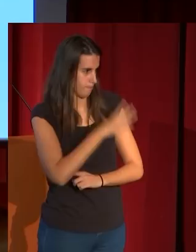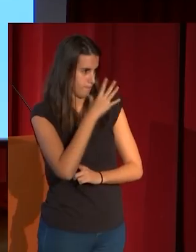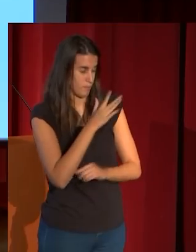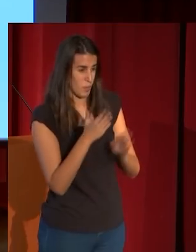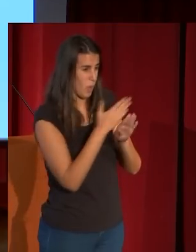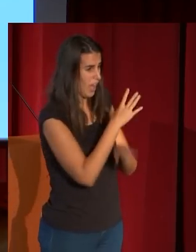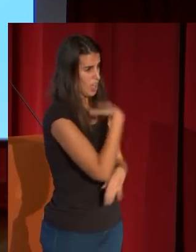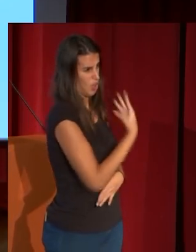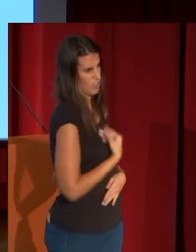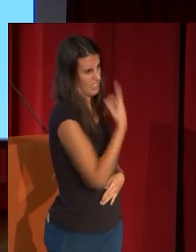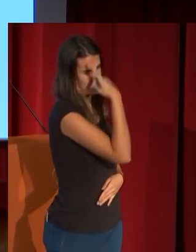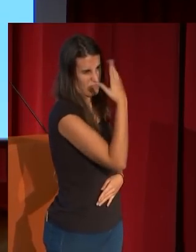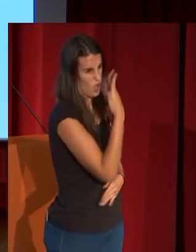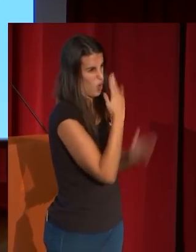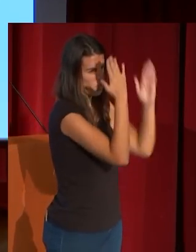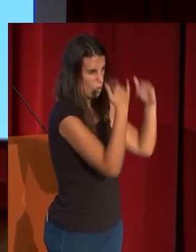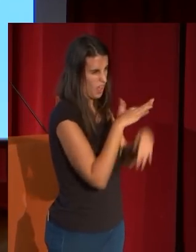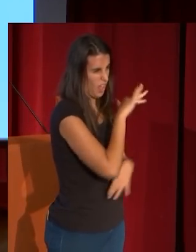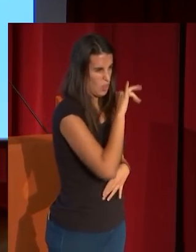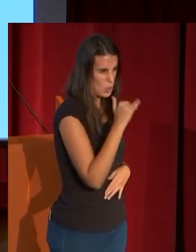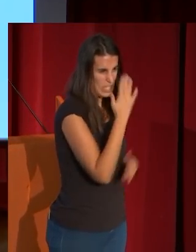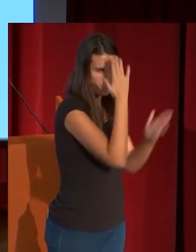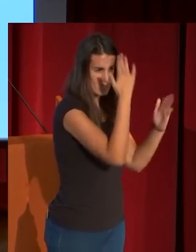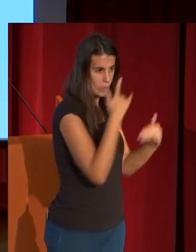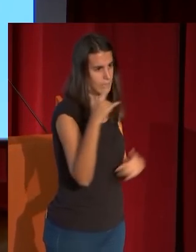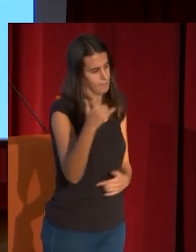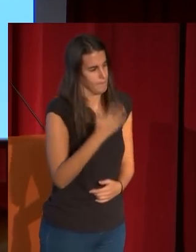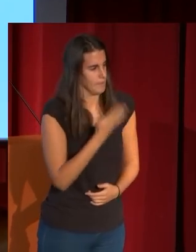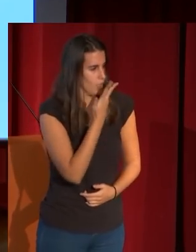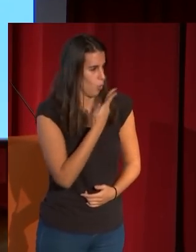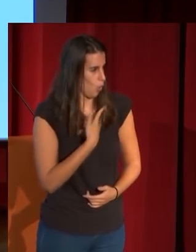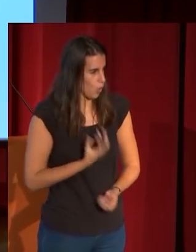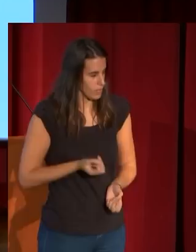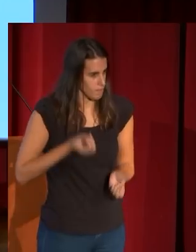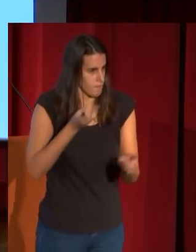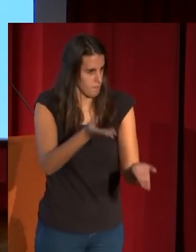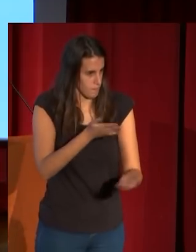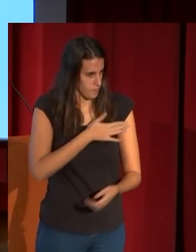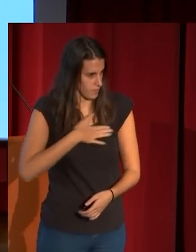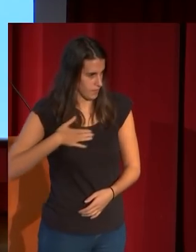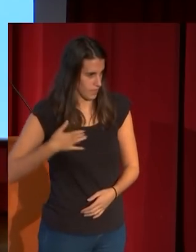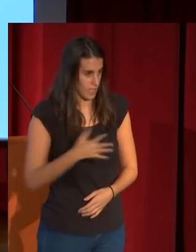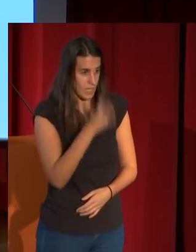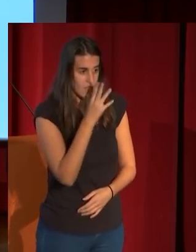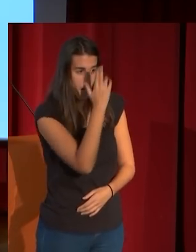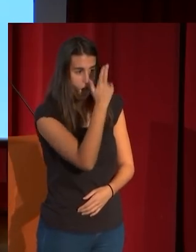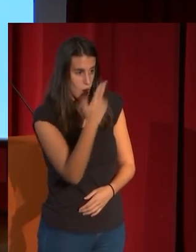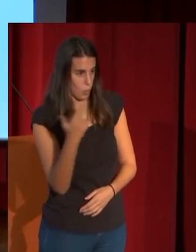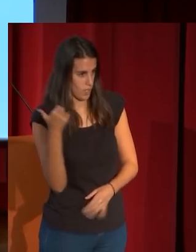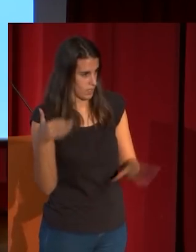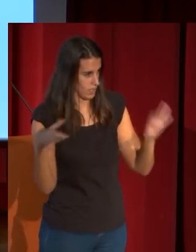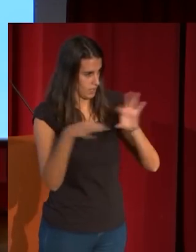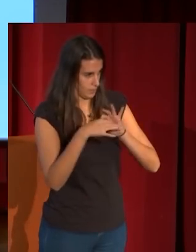está, con un colorido vivo, estos azules extraordinarios, magníficamente conservados en esta acuarela apenas vista de la Hispanic